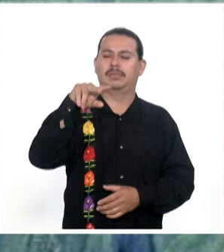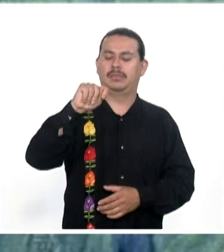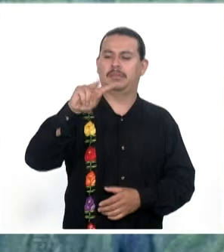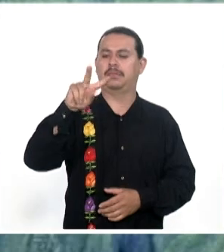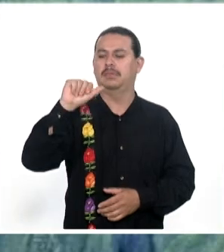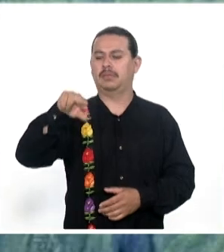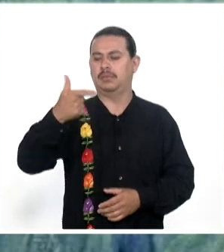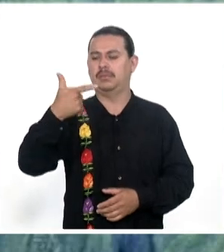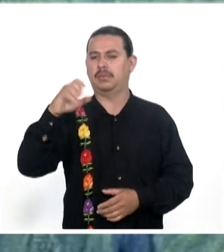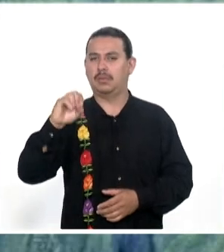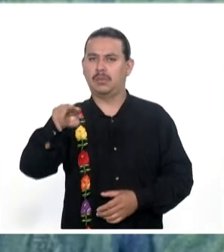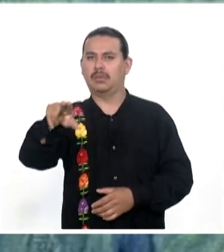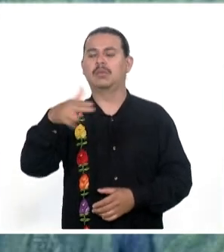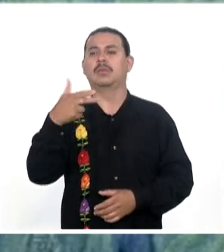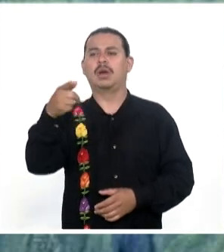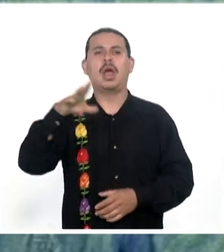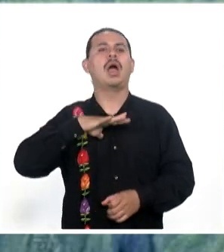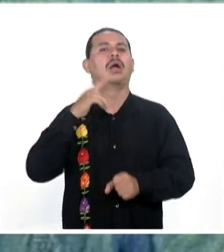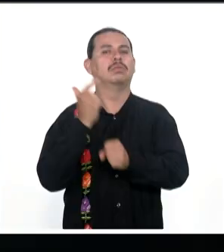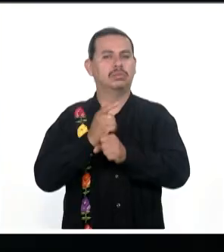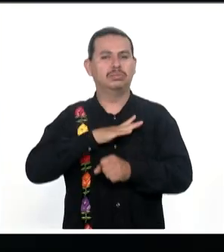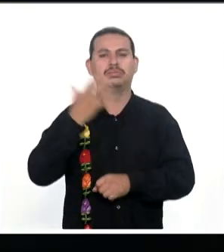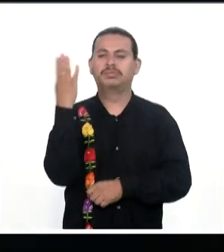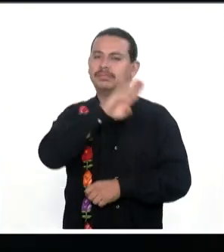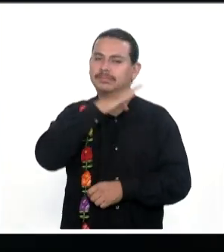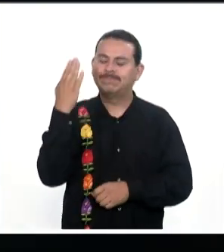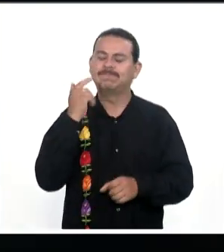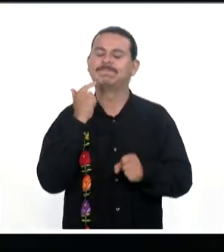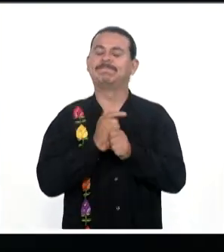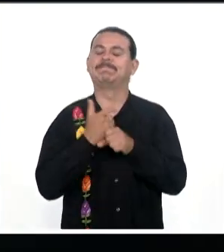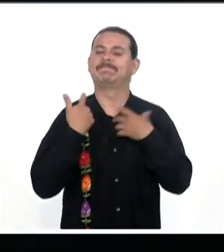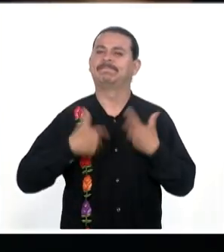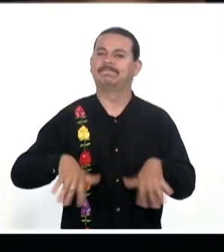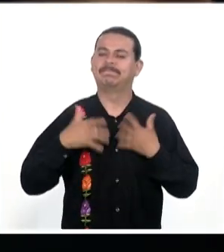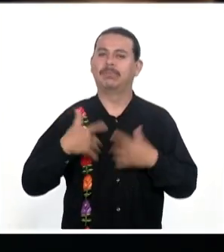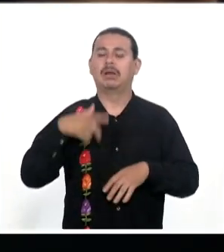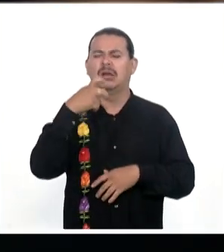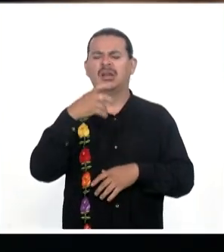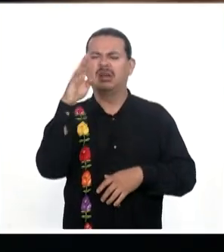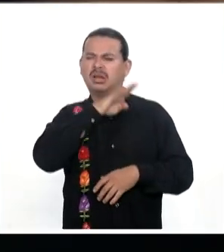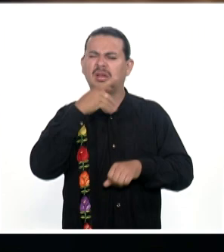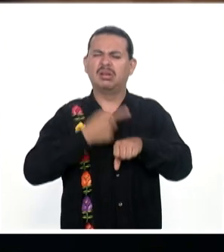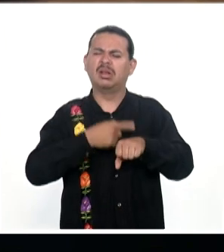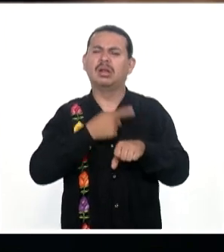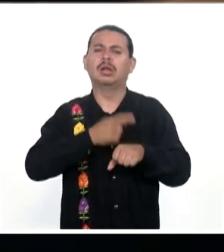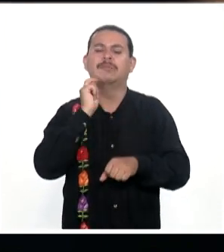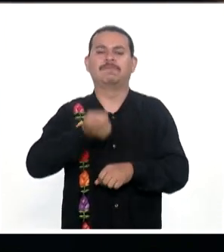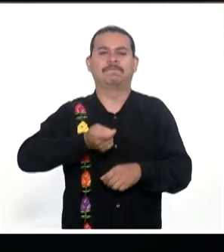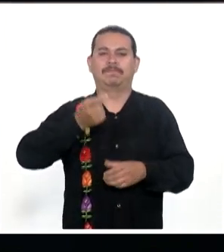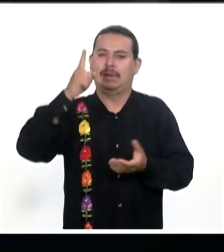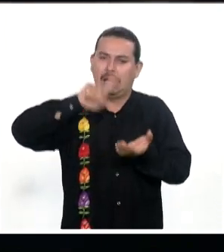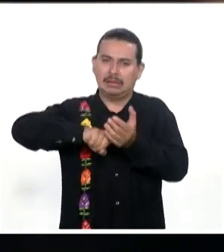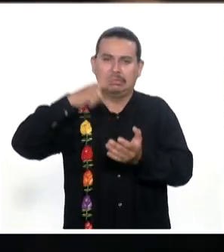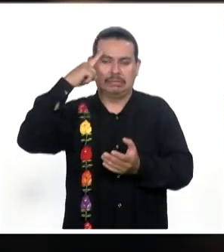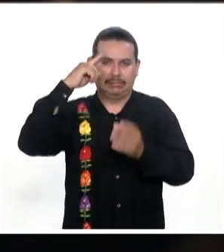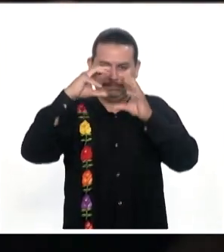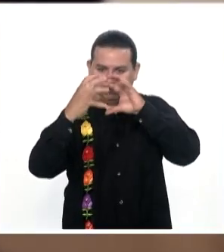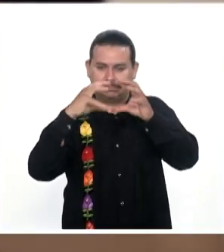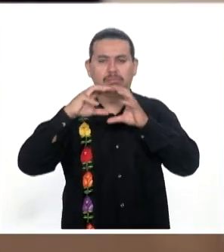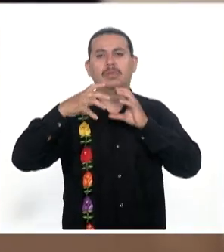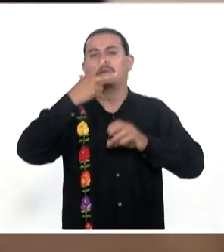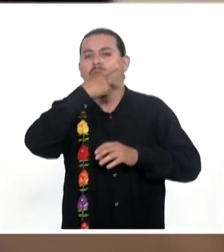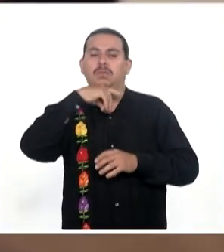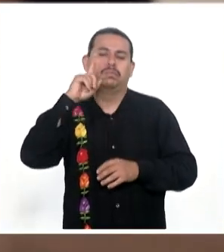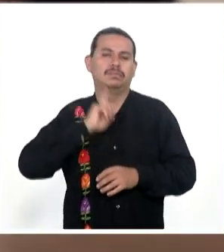pintor Que fue diagnosticado Con esta enfermedad El trastorno Bipolar Es una enfermedad Mental Que afecta De igual manera A hombres Y